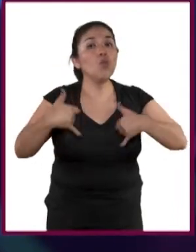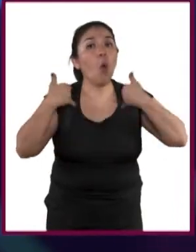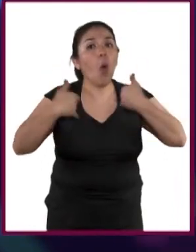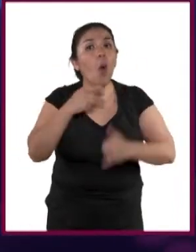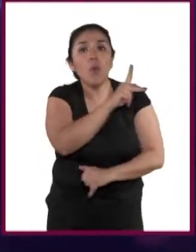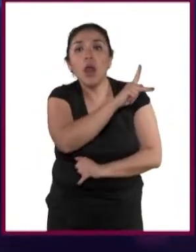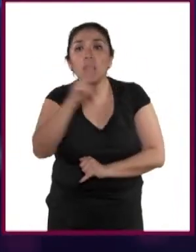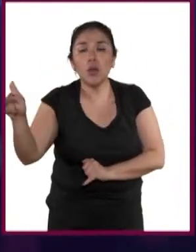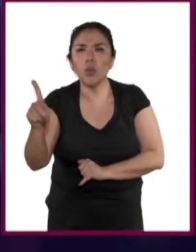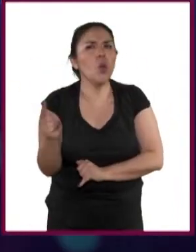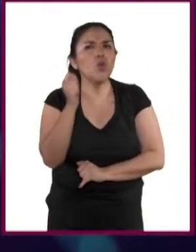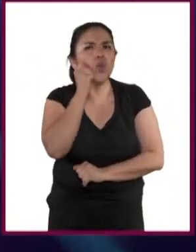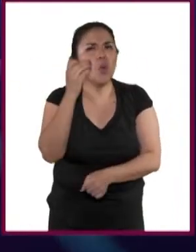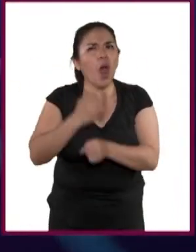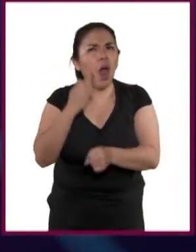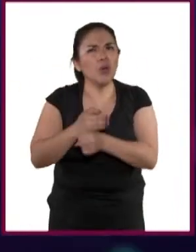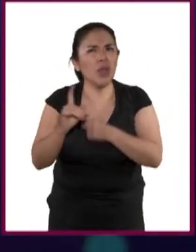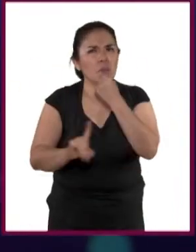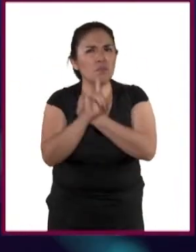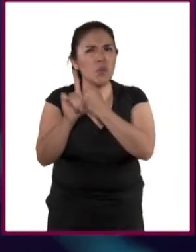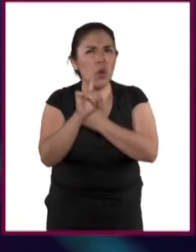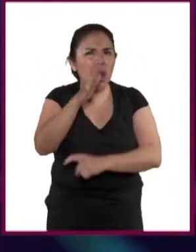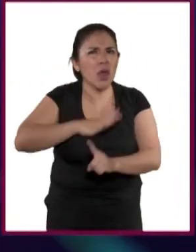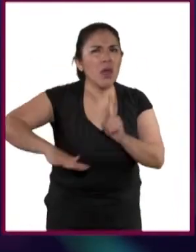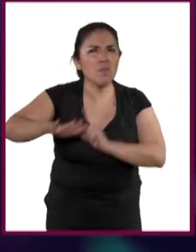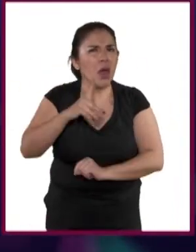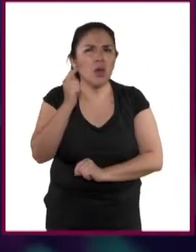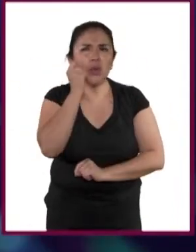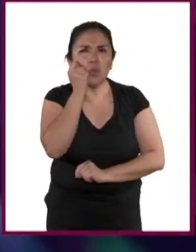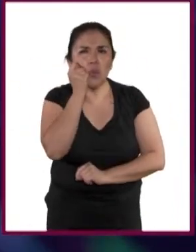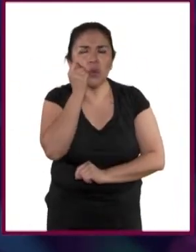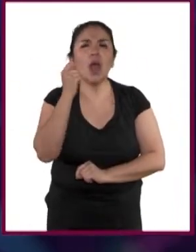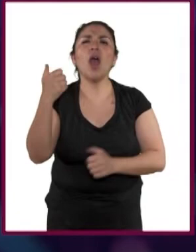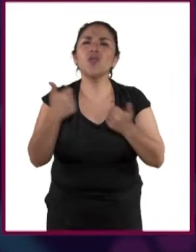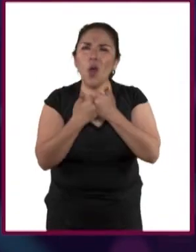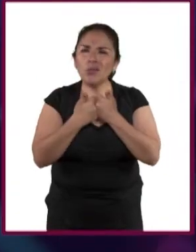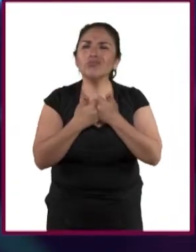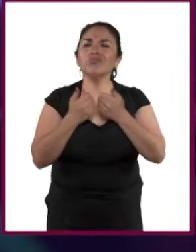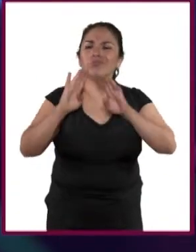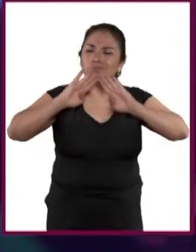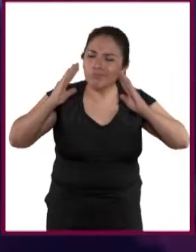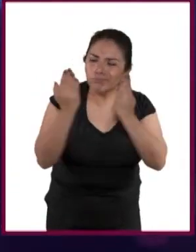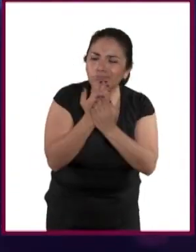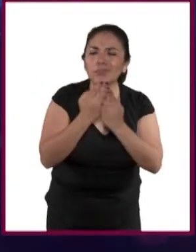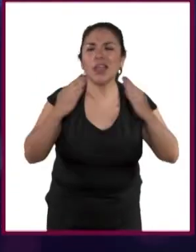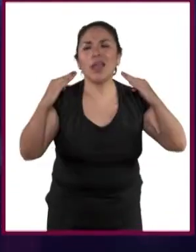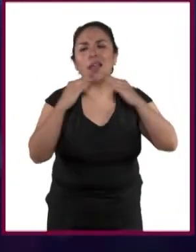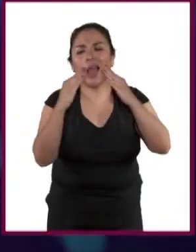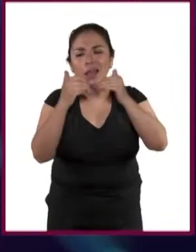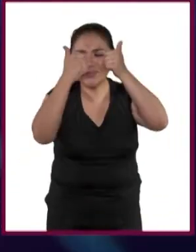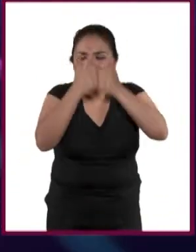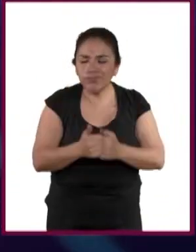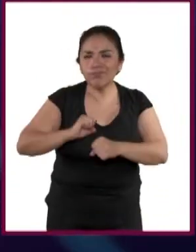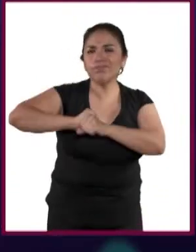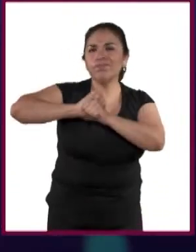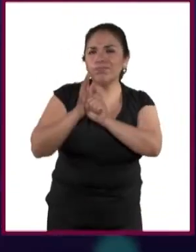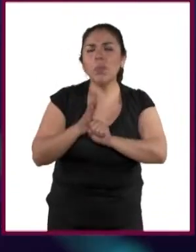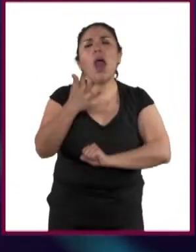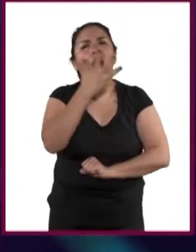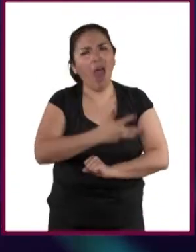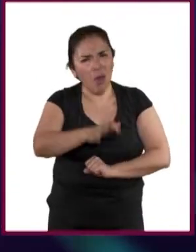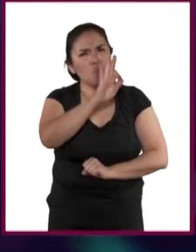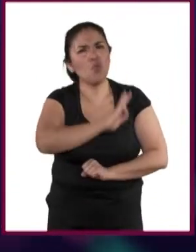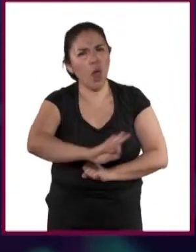A pesar de la situación en la que nos encontramos, el encierro y de la pandemia que tenemos, hay posibilidades.